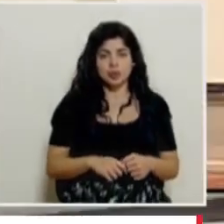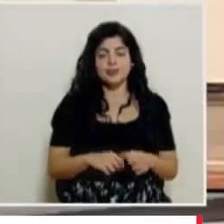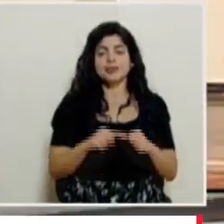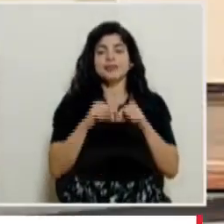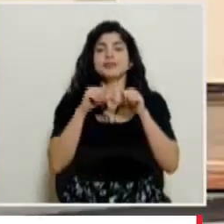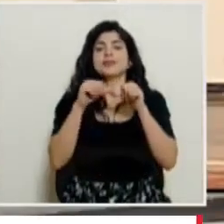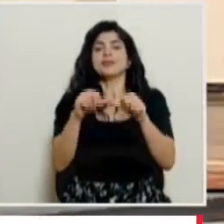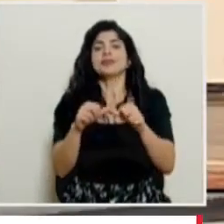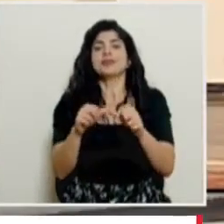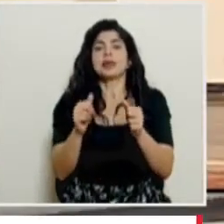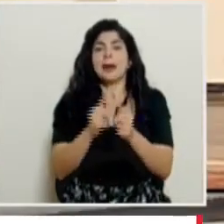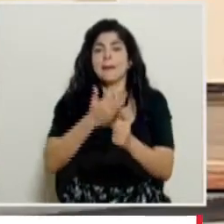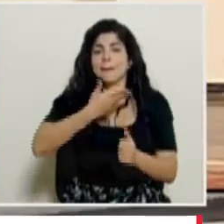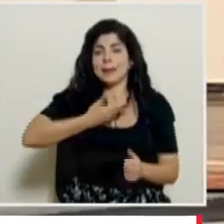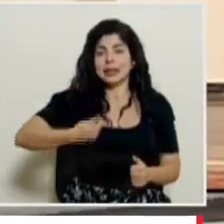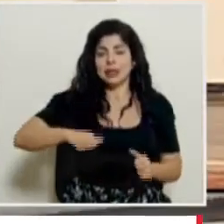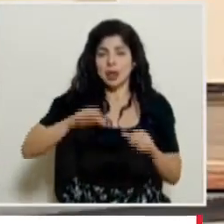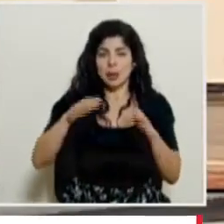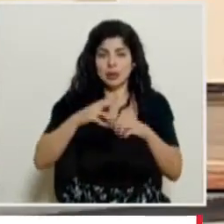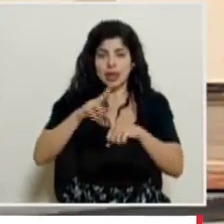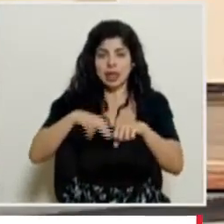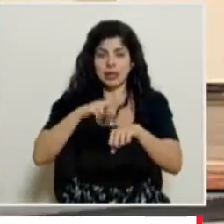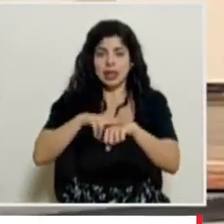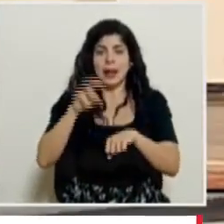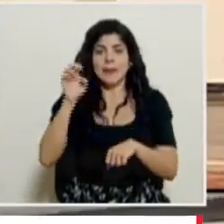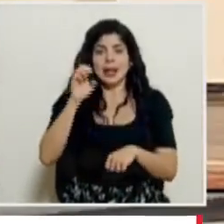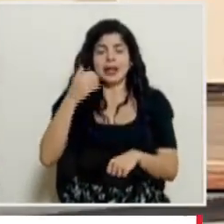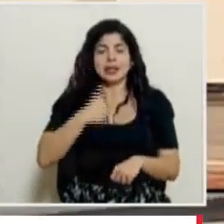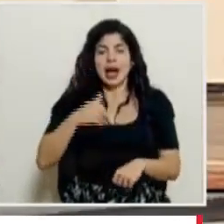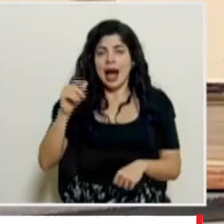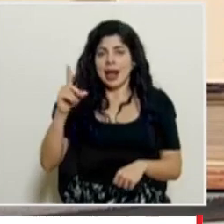continuamos con el presidente de la Comisión Nacional de Emergencias el señor Alexander Solís